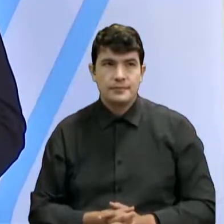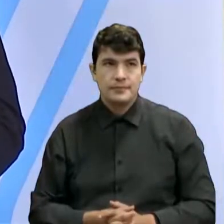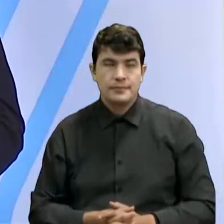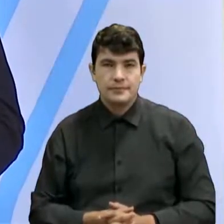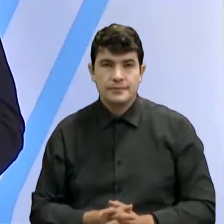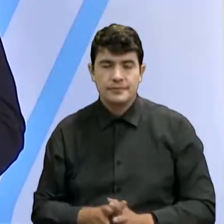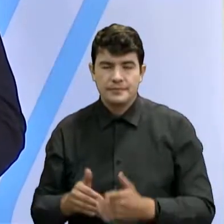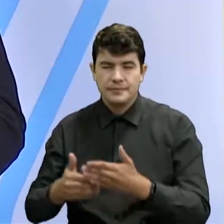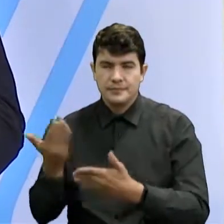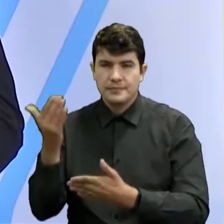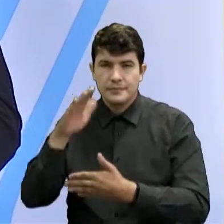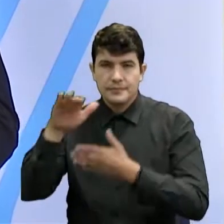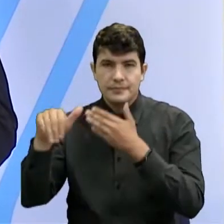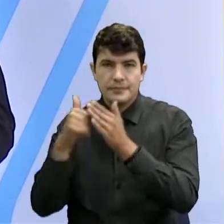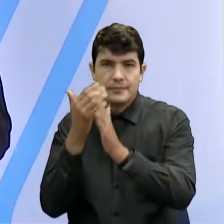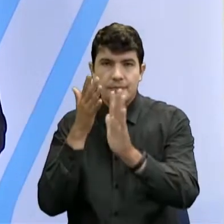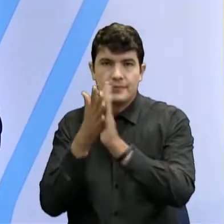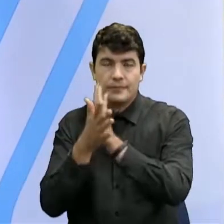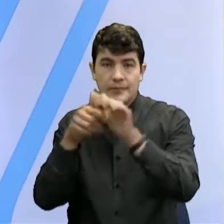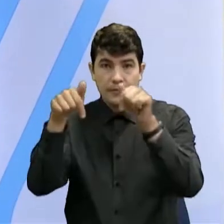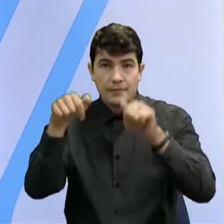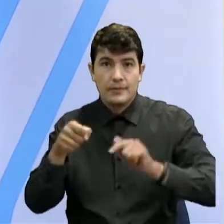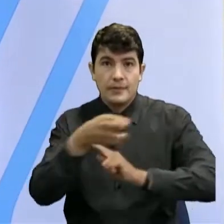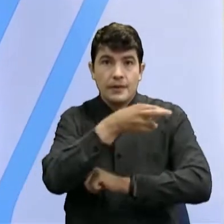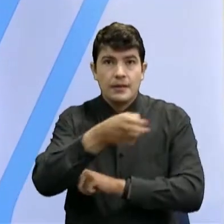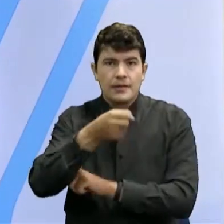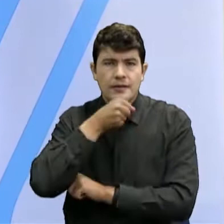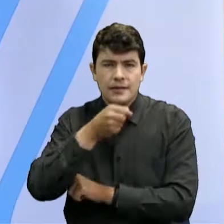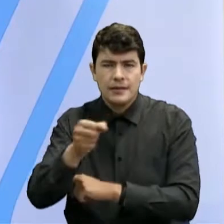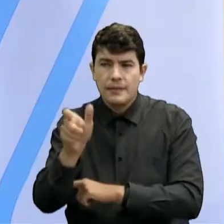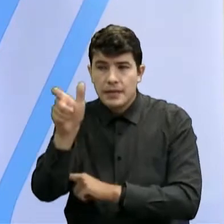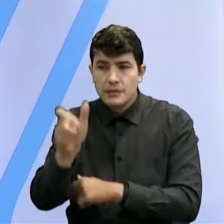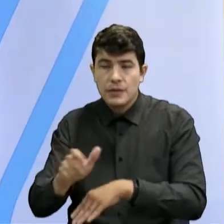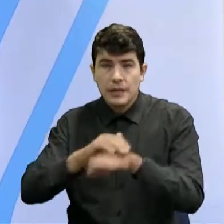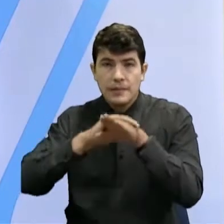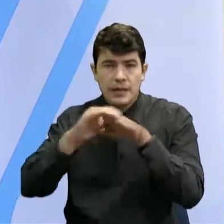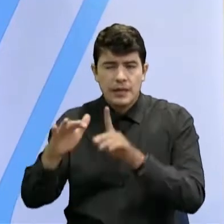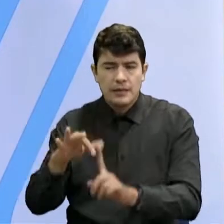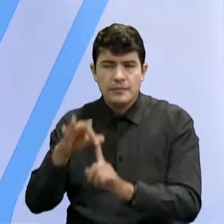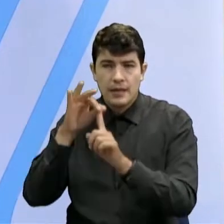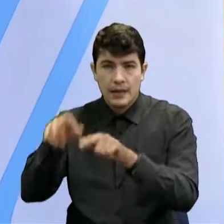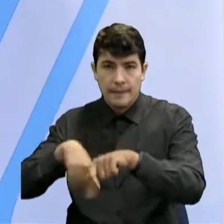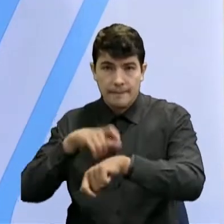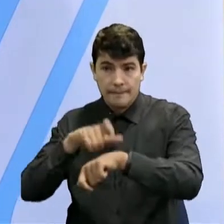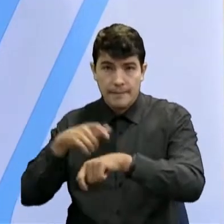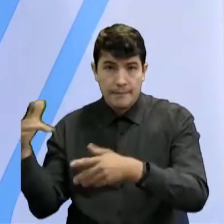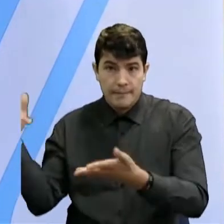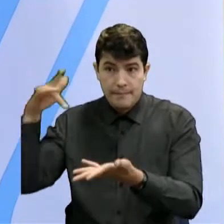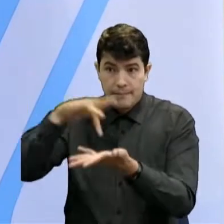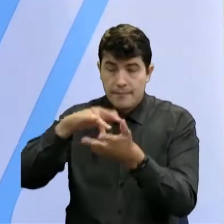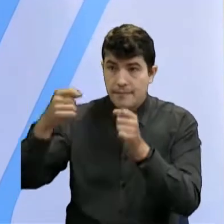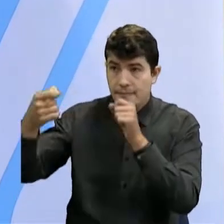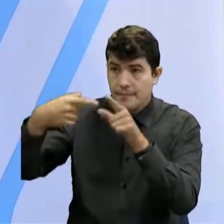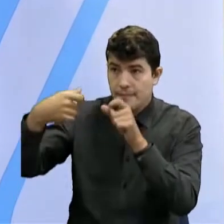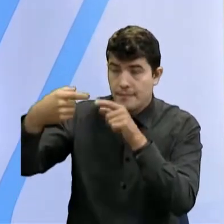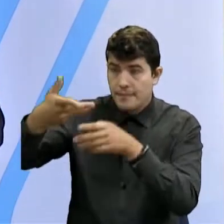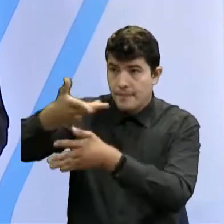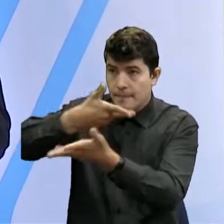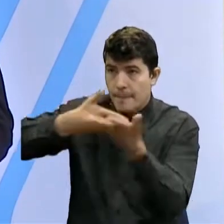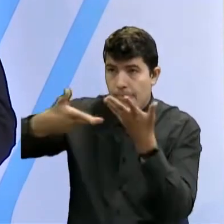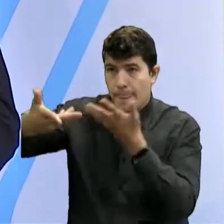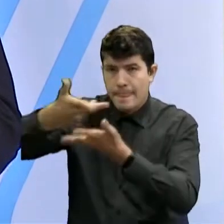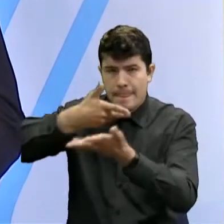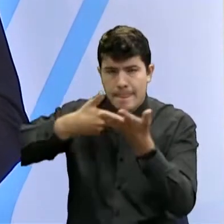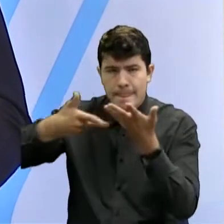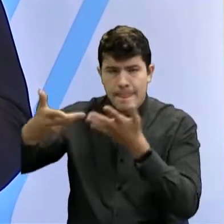Y comenzamos este bloque informativo de Oriente Noticias con invitados que llegan a esta hora al set de Oriente Noticias vía videoconferencia